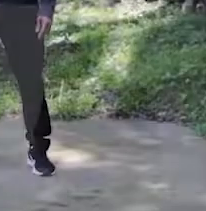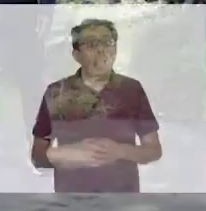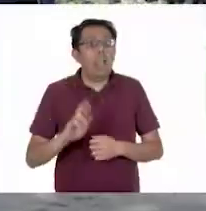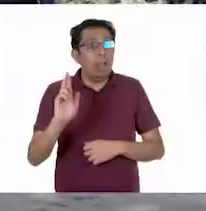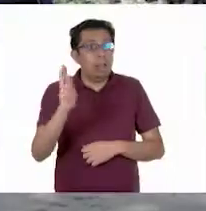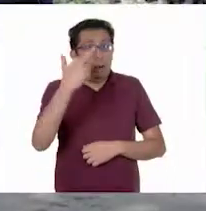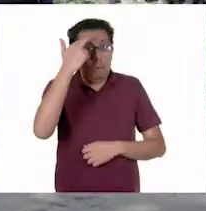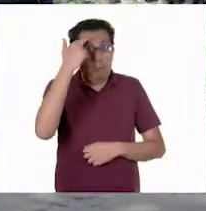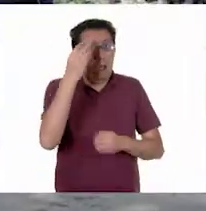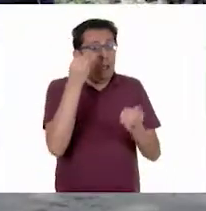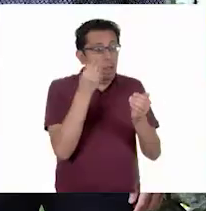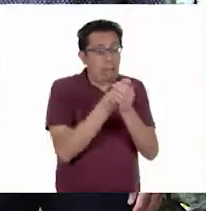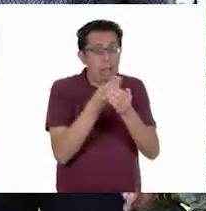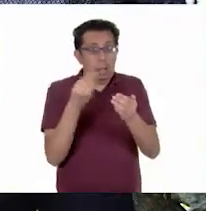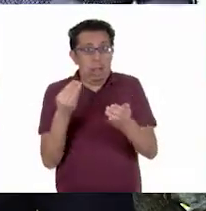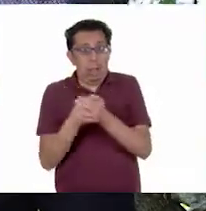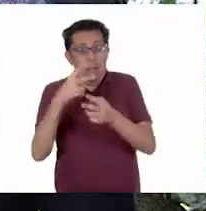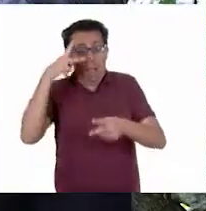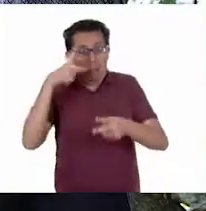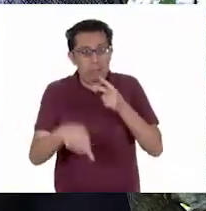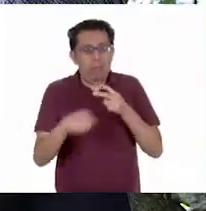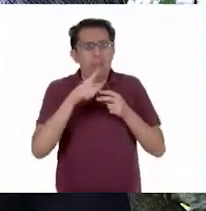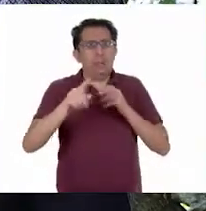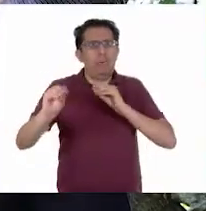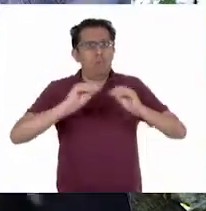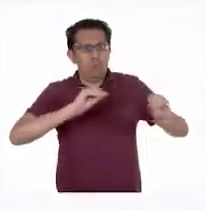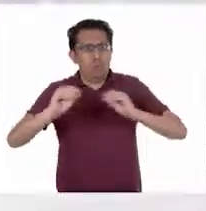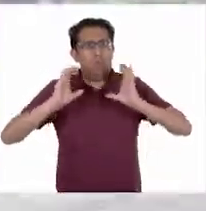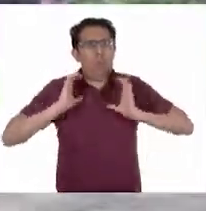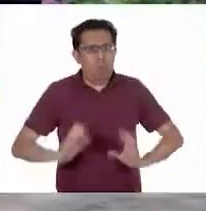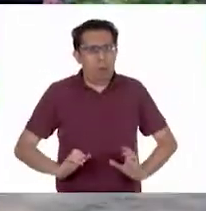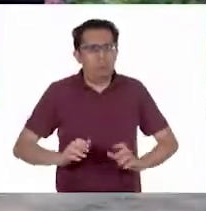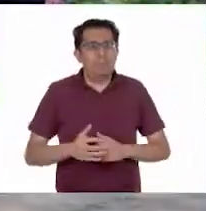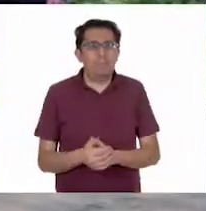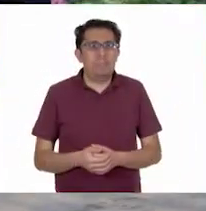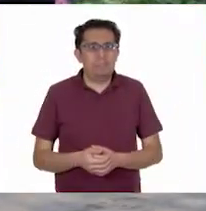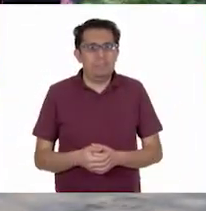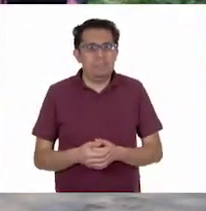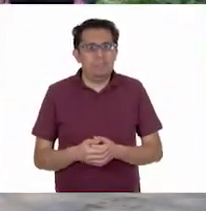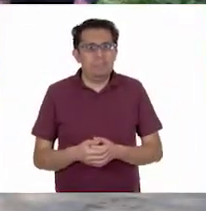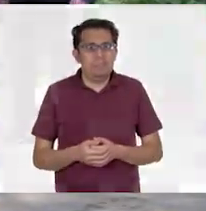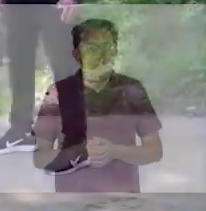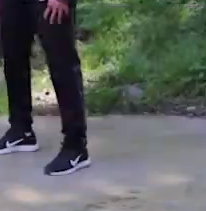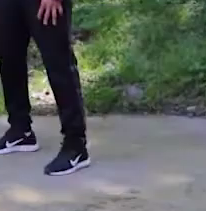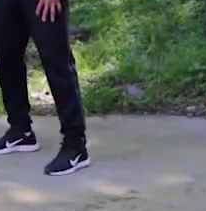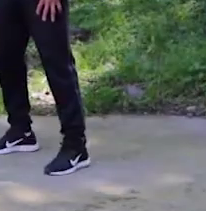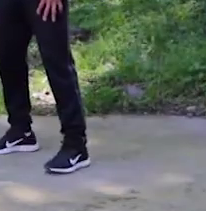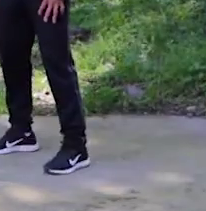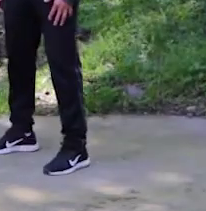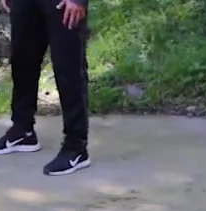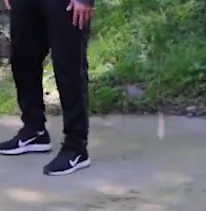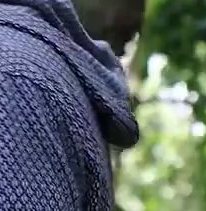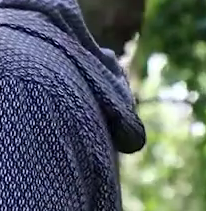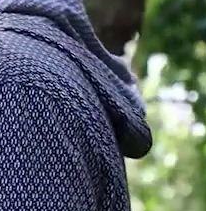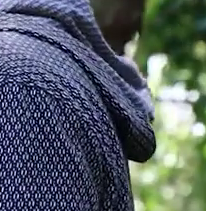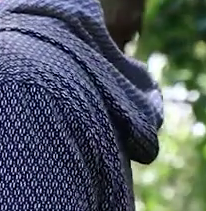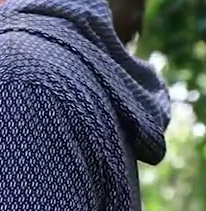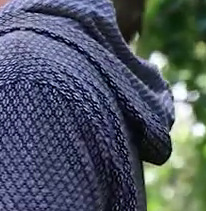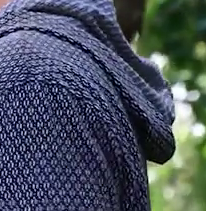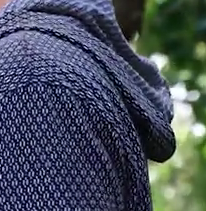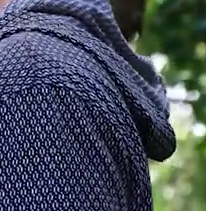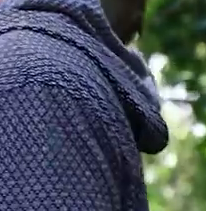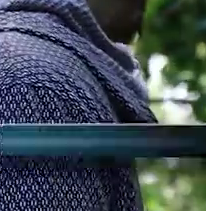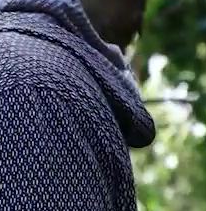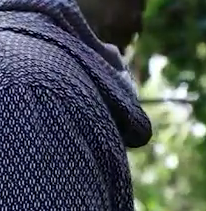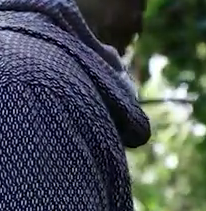Recuerda, entre clase y clase, activa tu cuerpo. Ok, vamos a trabajar pierna. Vamos